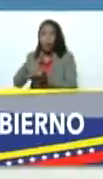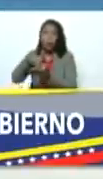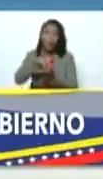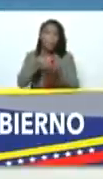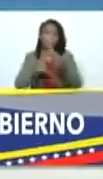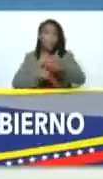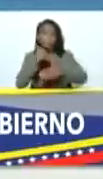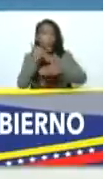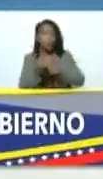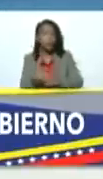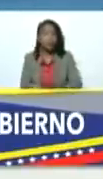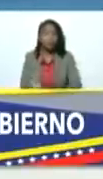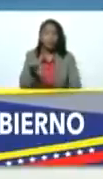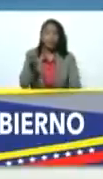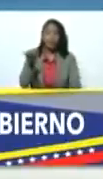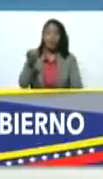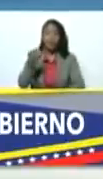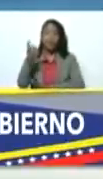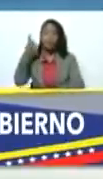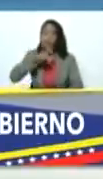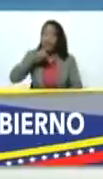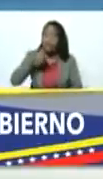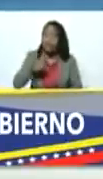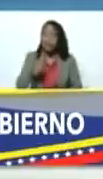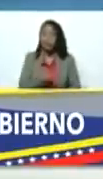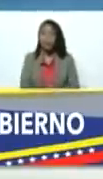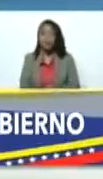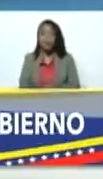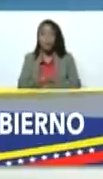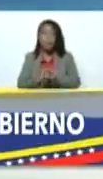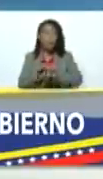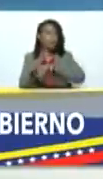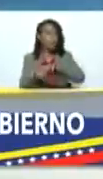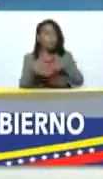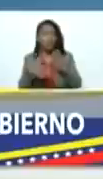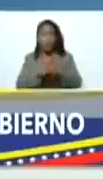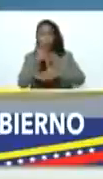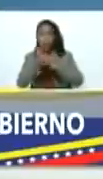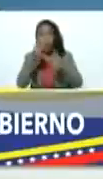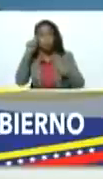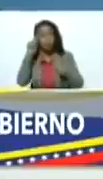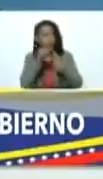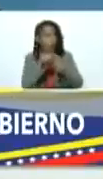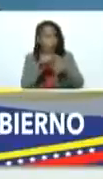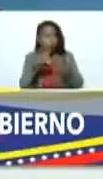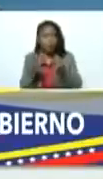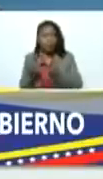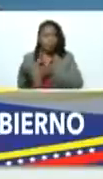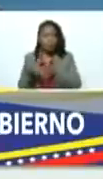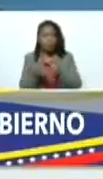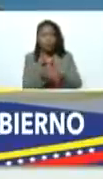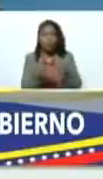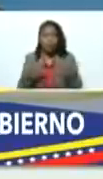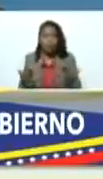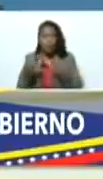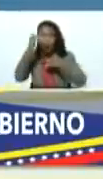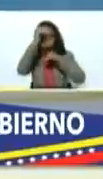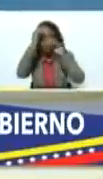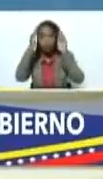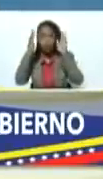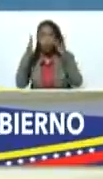de los proyectos más importantes que se requieren. Y la mayoría de los proyectos están dirigidos o direccionados a la atención